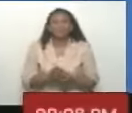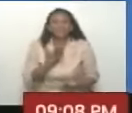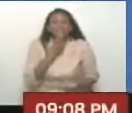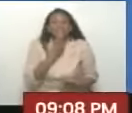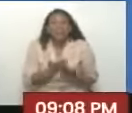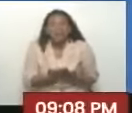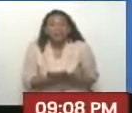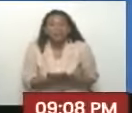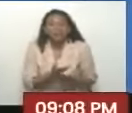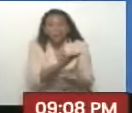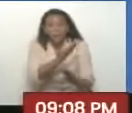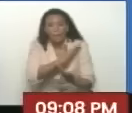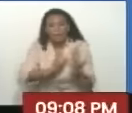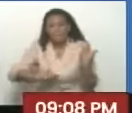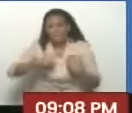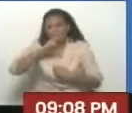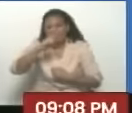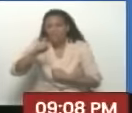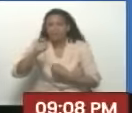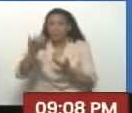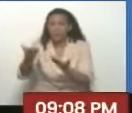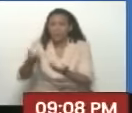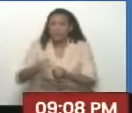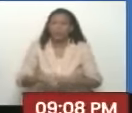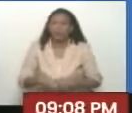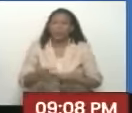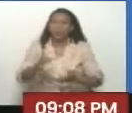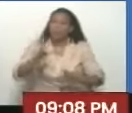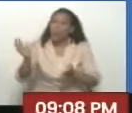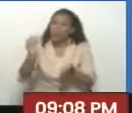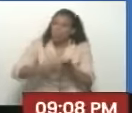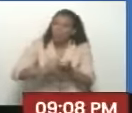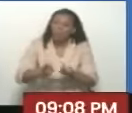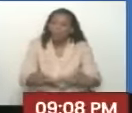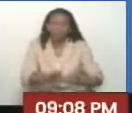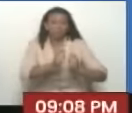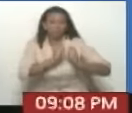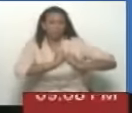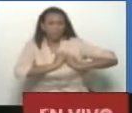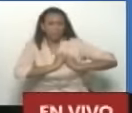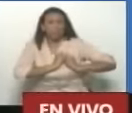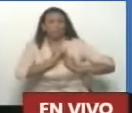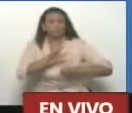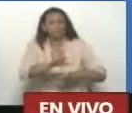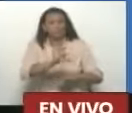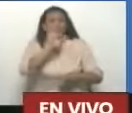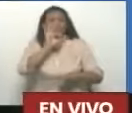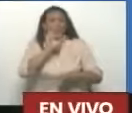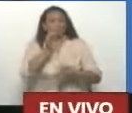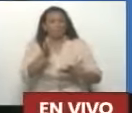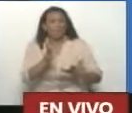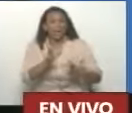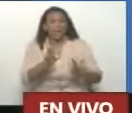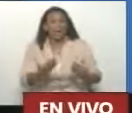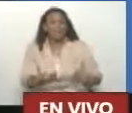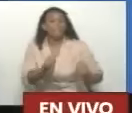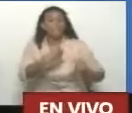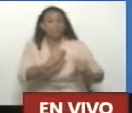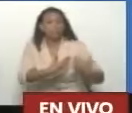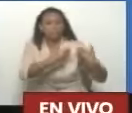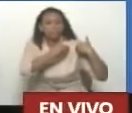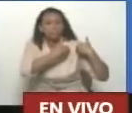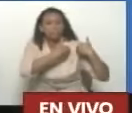las gracias, mi comandante en jefe, nuevamente por tomarme en cuenta y en